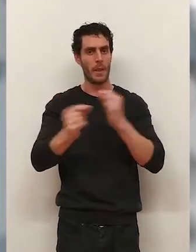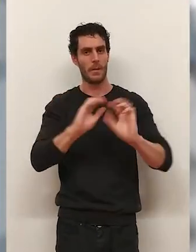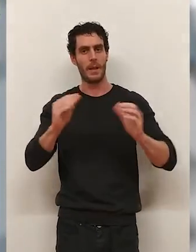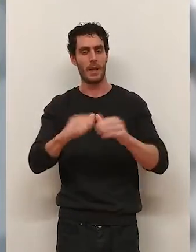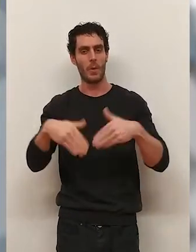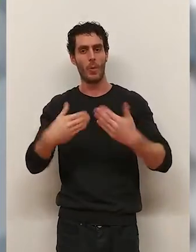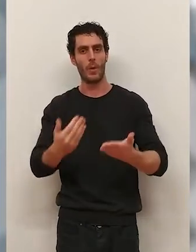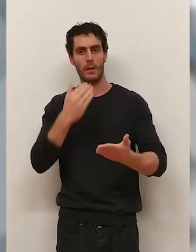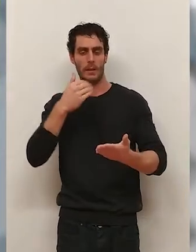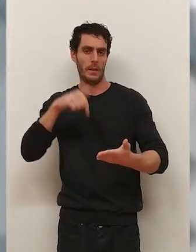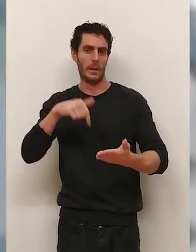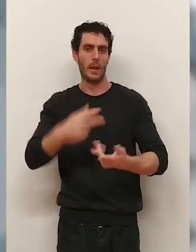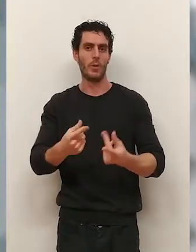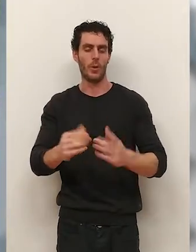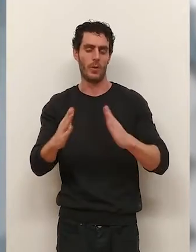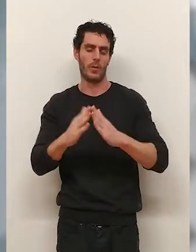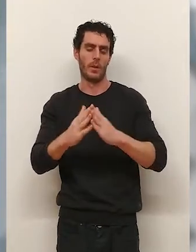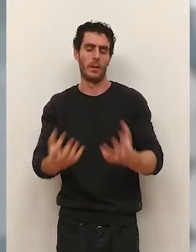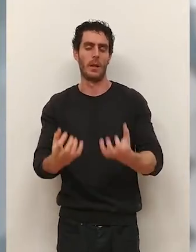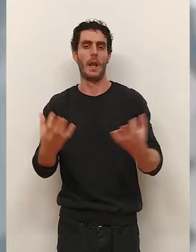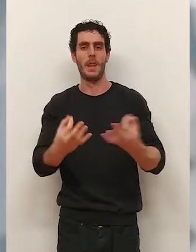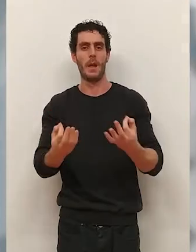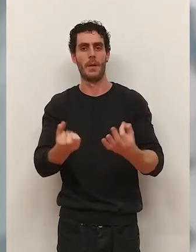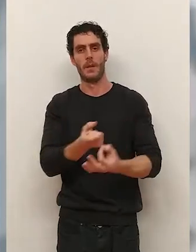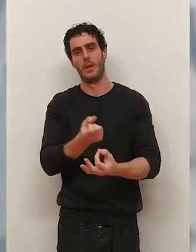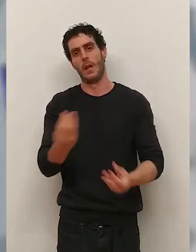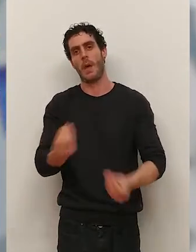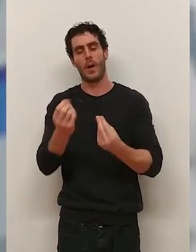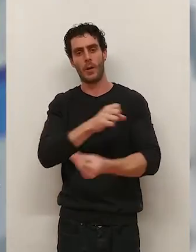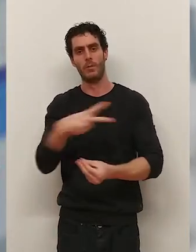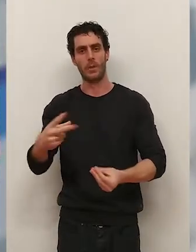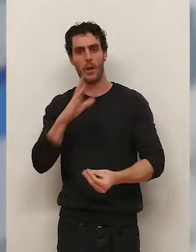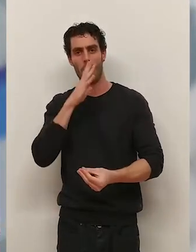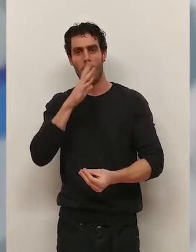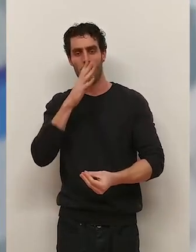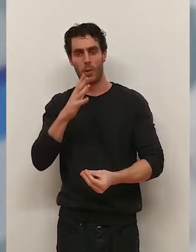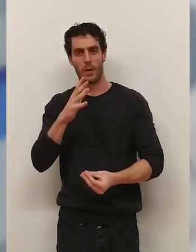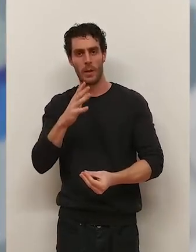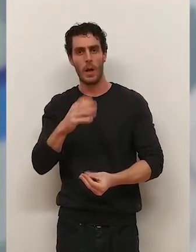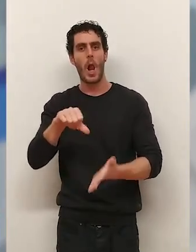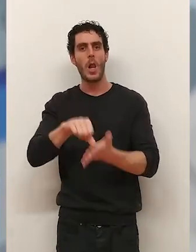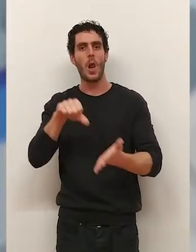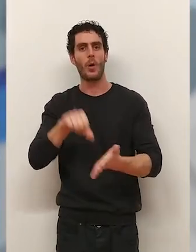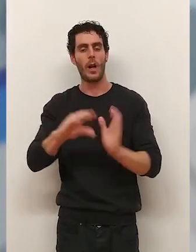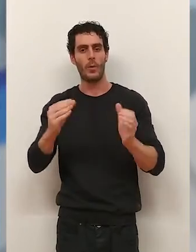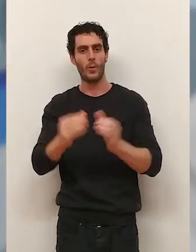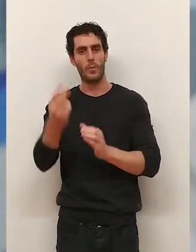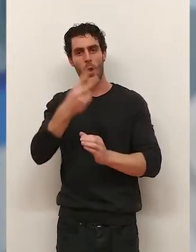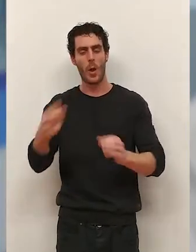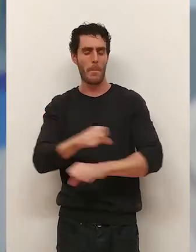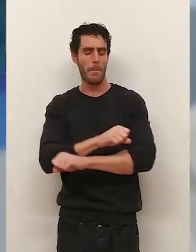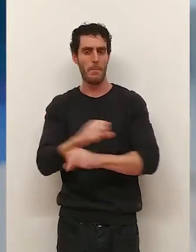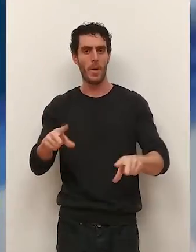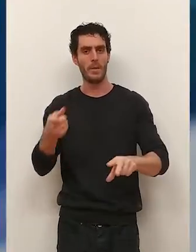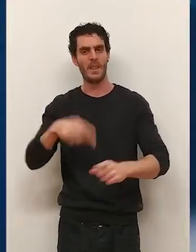debate del equipo es el de ganar en casa y mejorar sus números. Los de Aguilá, con solo tres puntos de doce posibles, son el peor local de todo el grupo